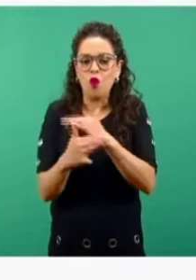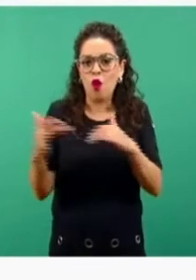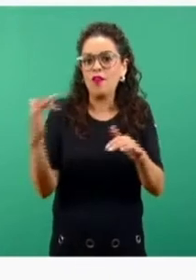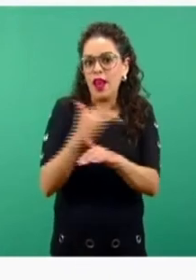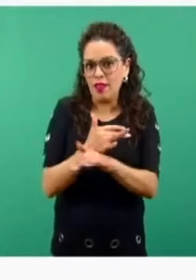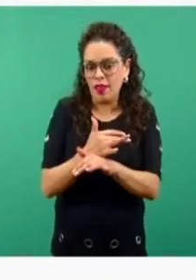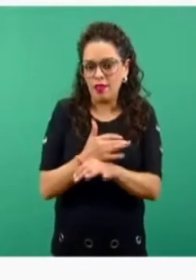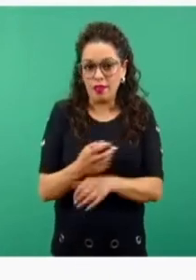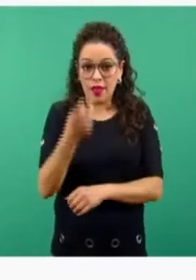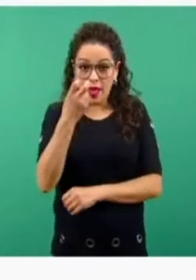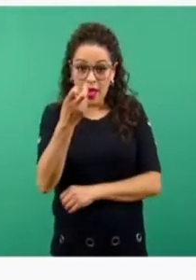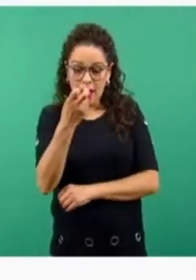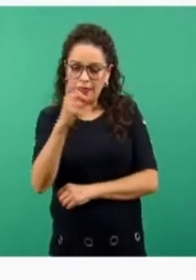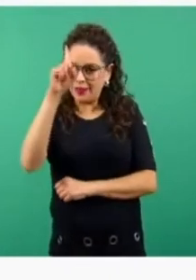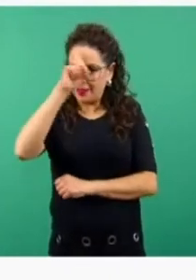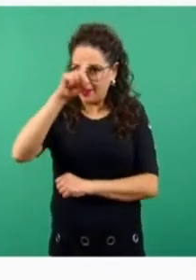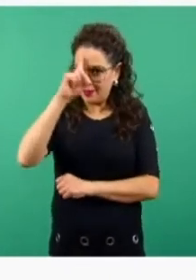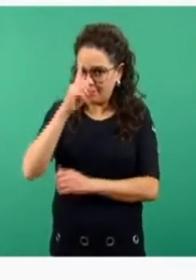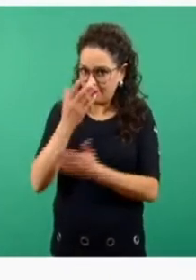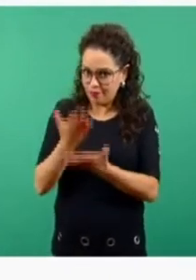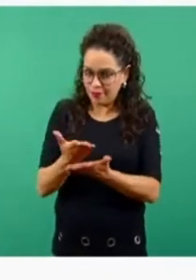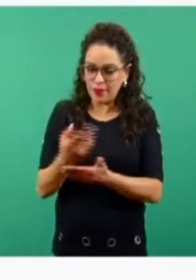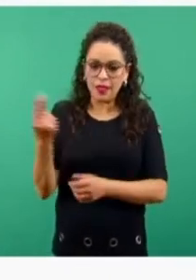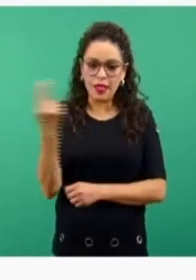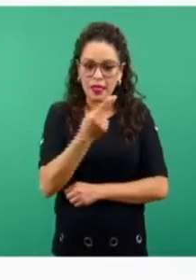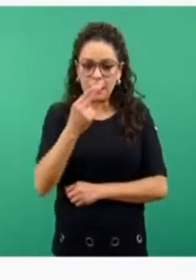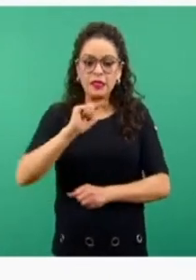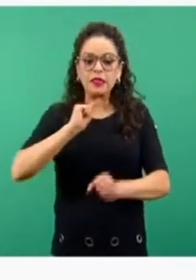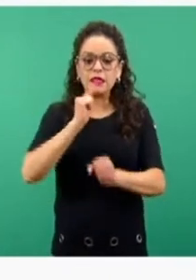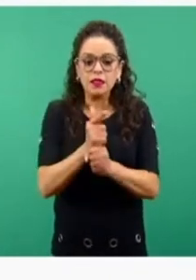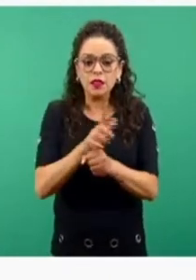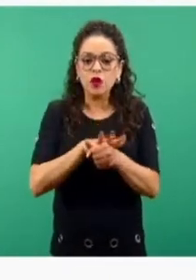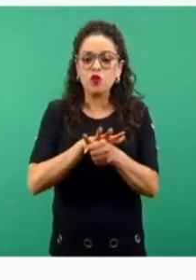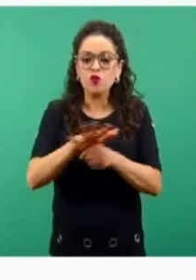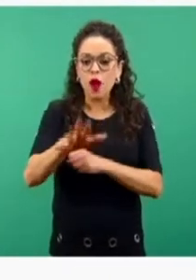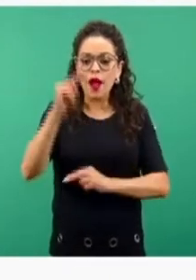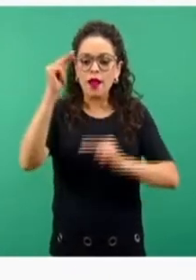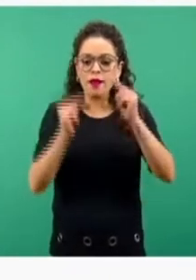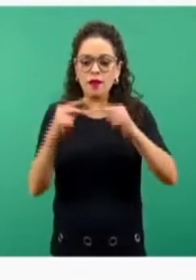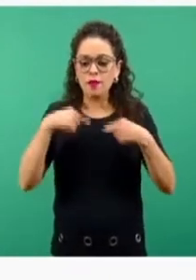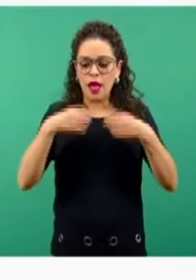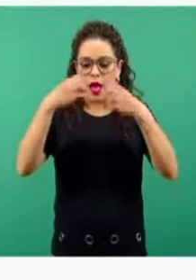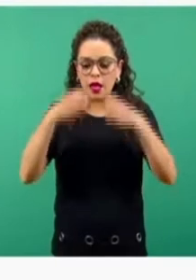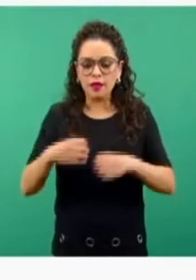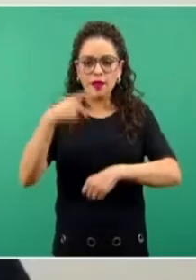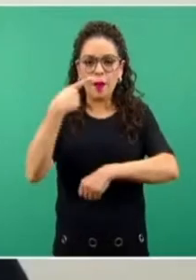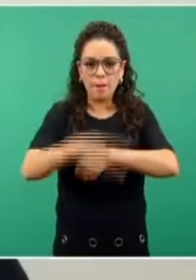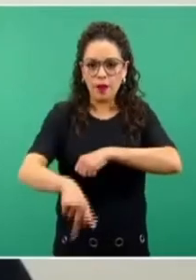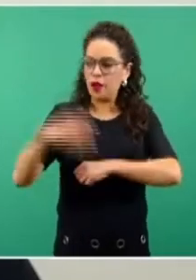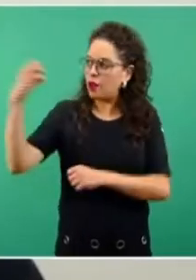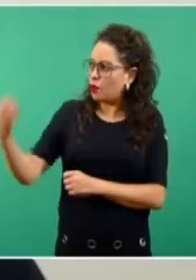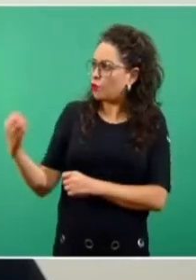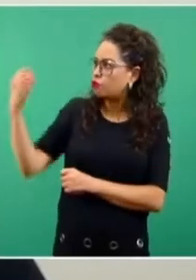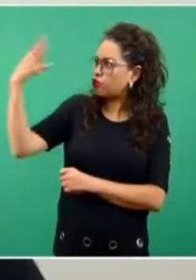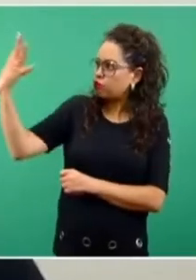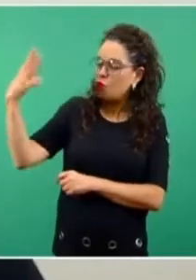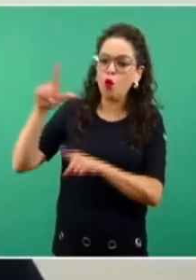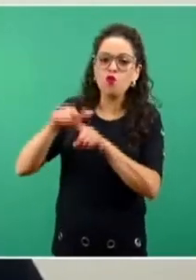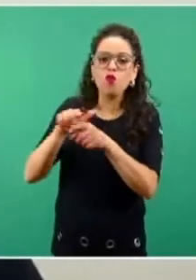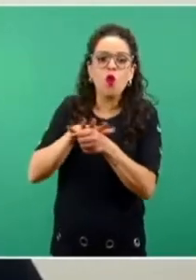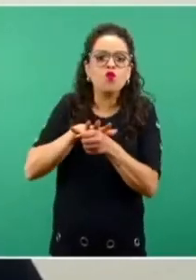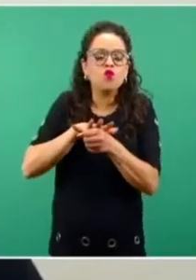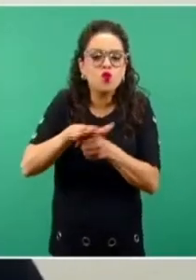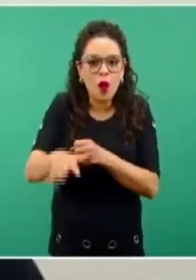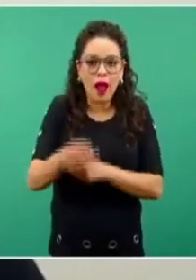recomendación. Necesitamos identificar nuestro nivel de riesgo a través de las herramientas que se proveen por el